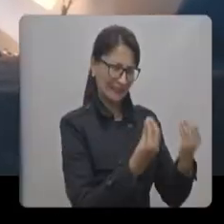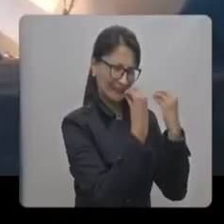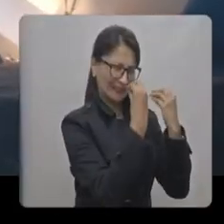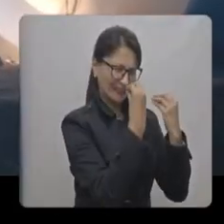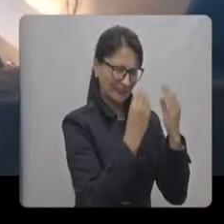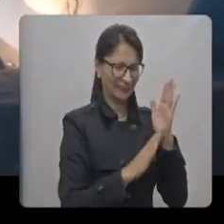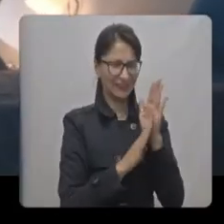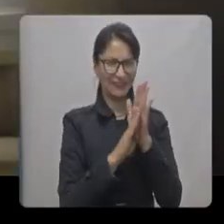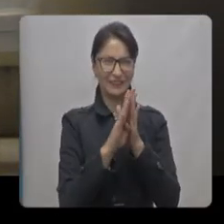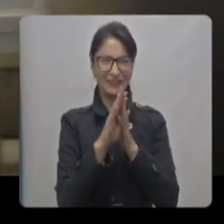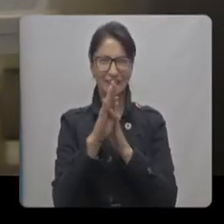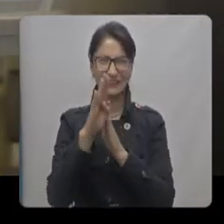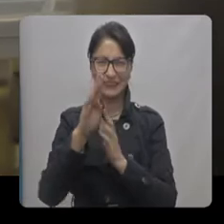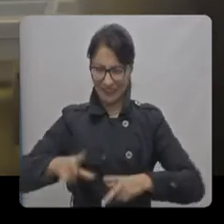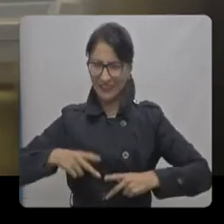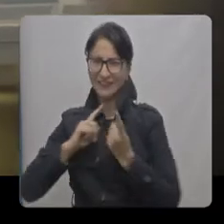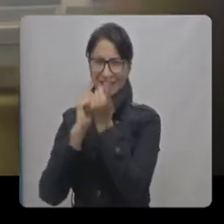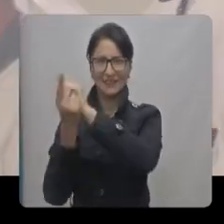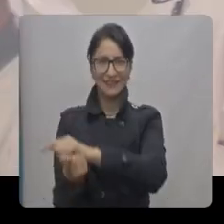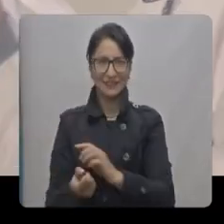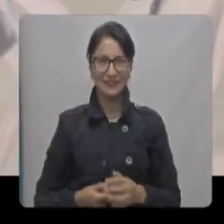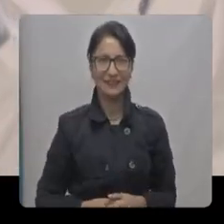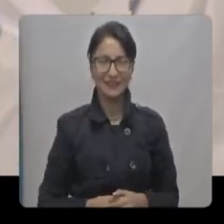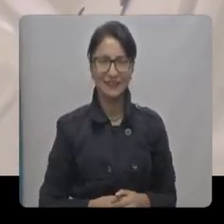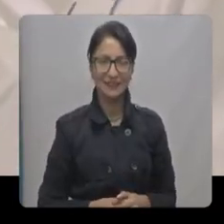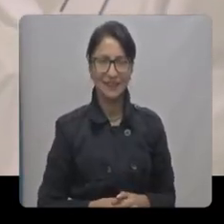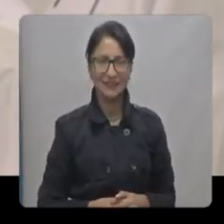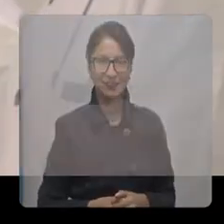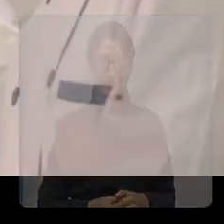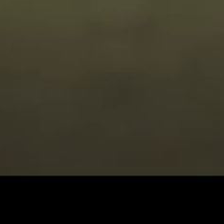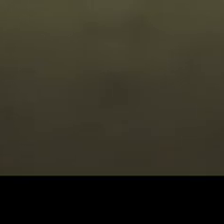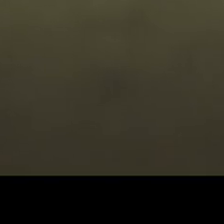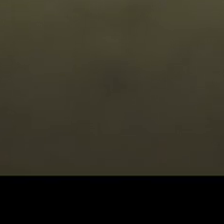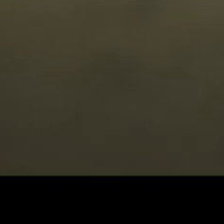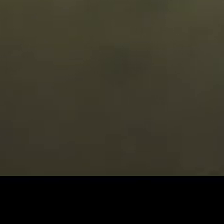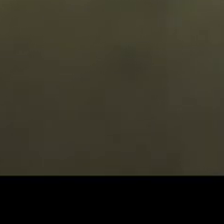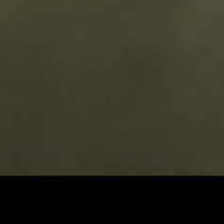Estoy preparándome para crecer de nuevo y reinventar la vida.